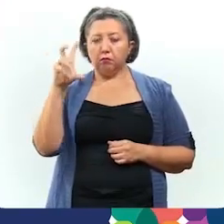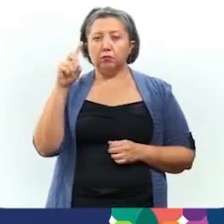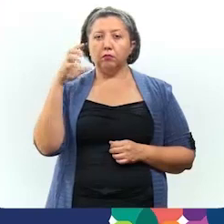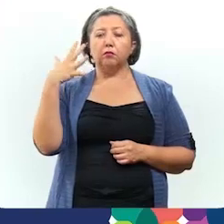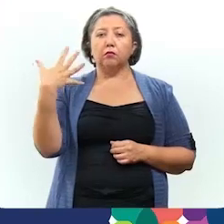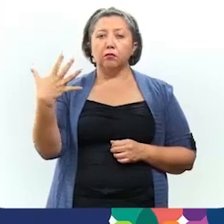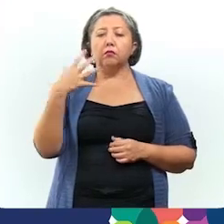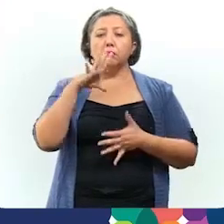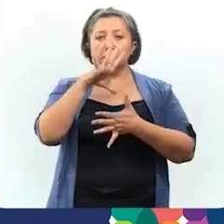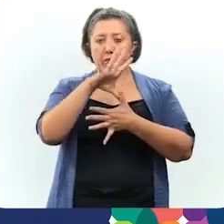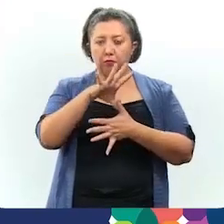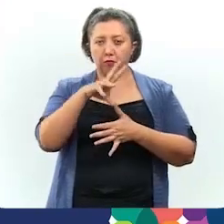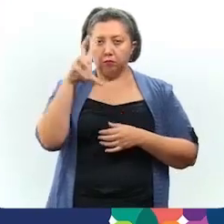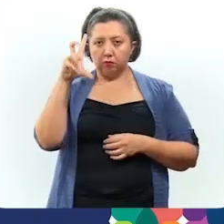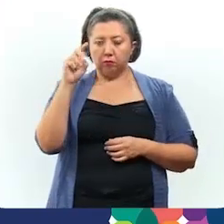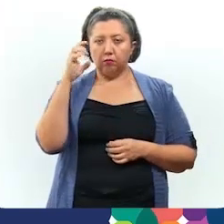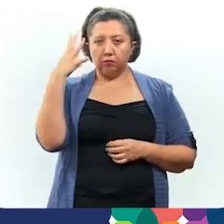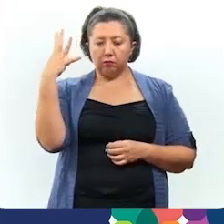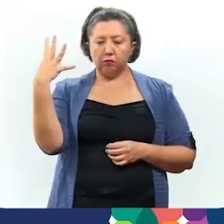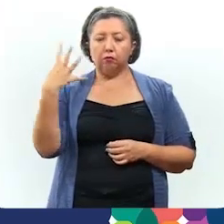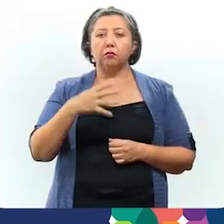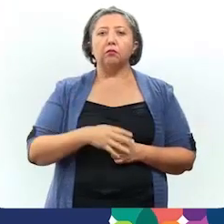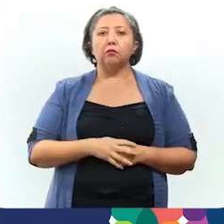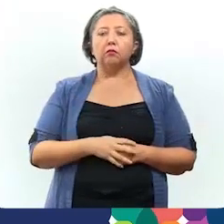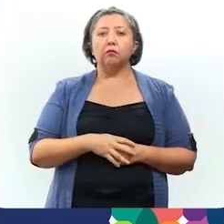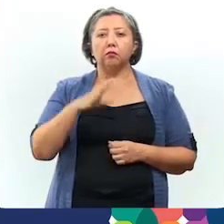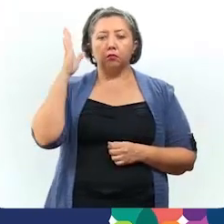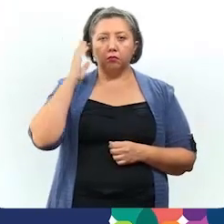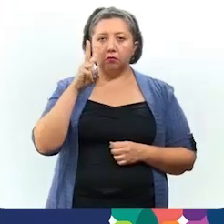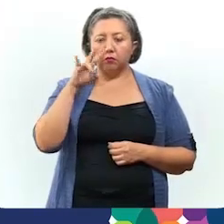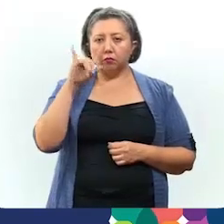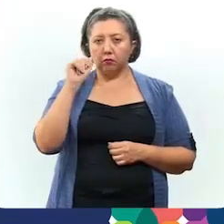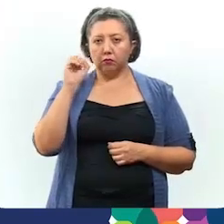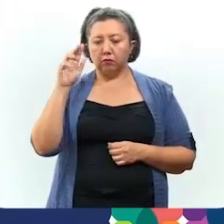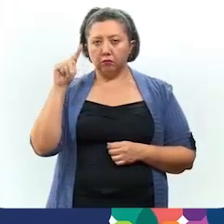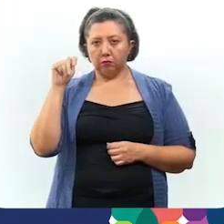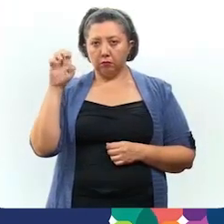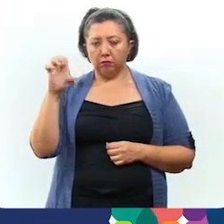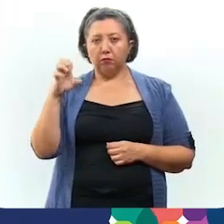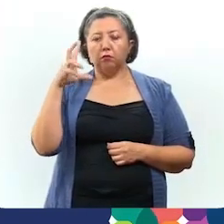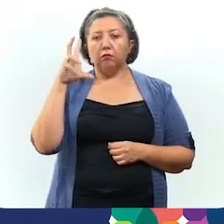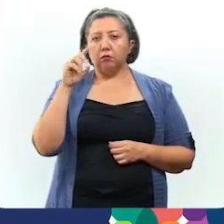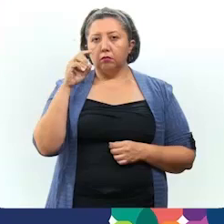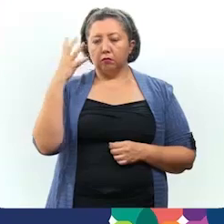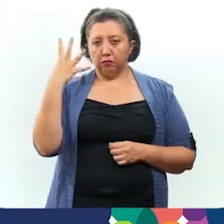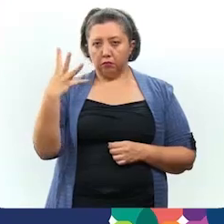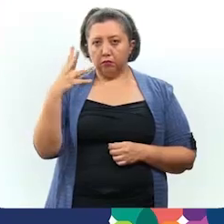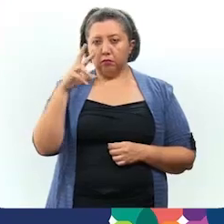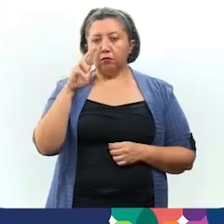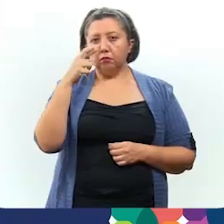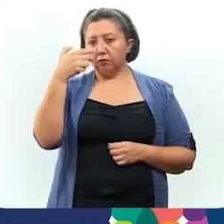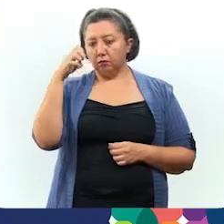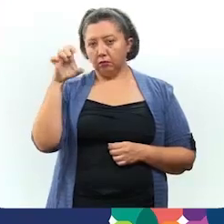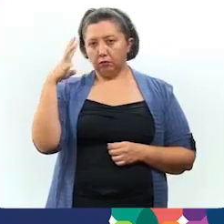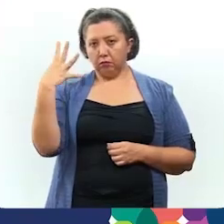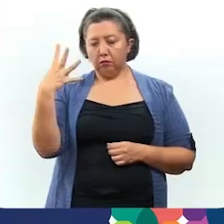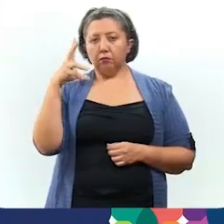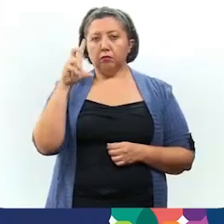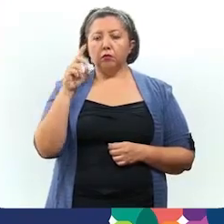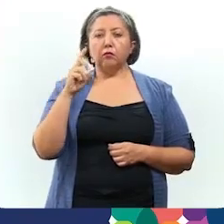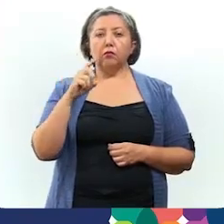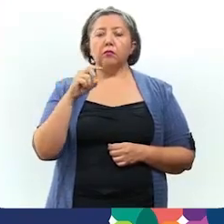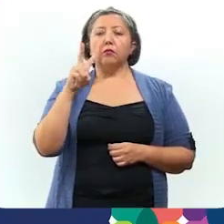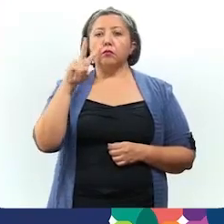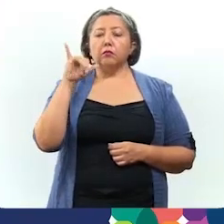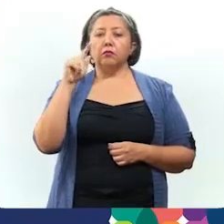y cinco, Las Américas, treinta y cuatro, San Vicente Oriente, treinta y cuatro, Begel IV, treinta,